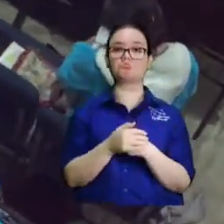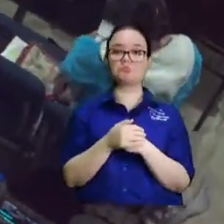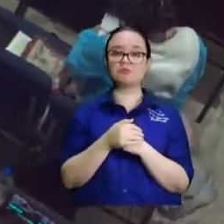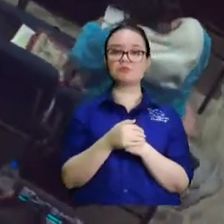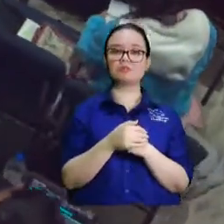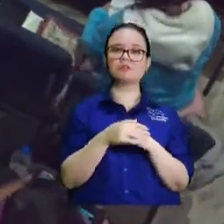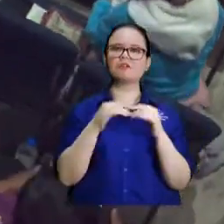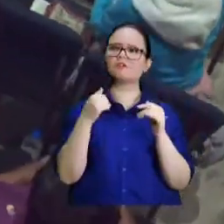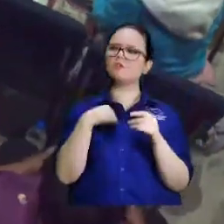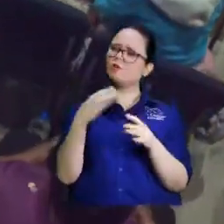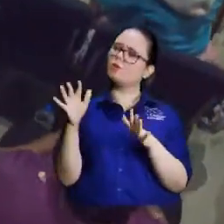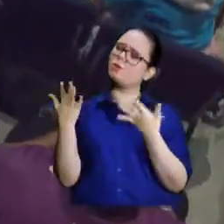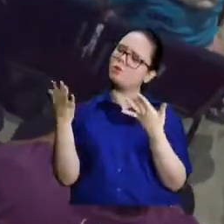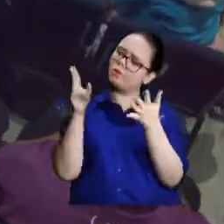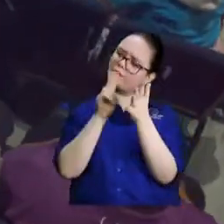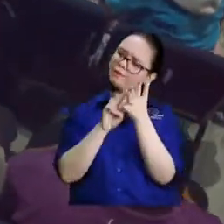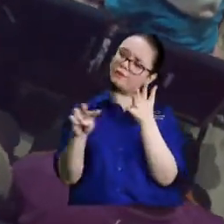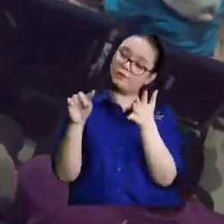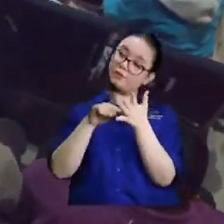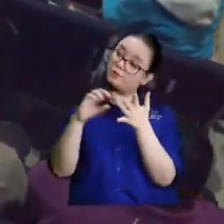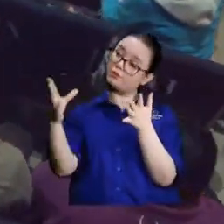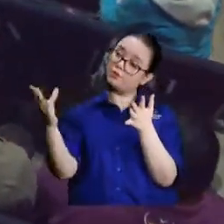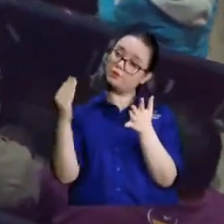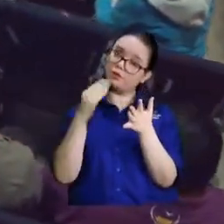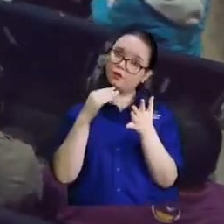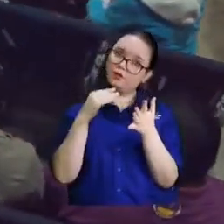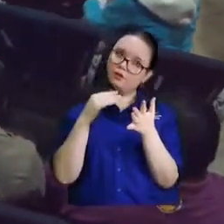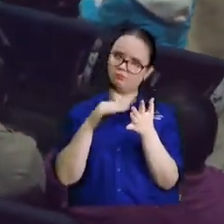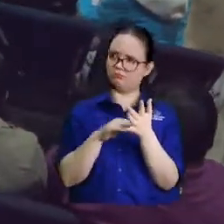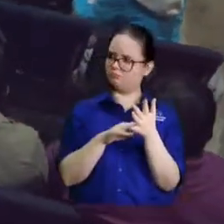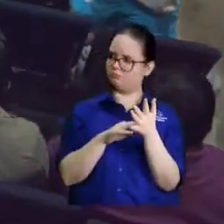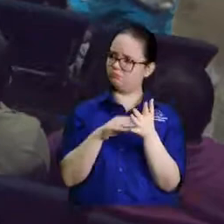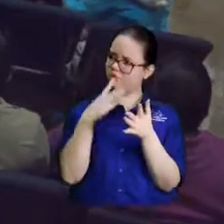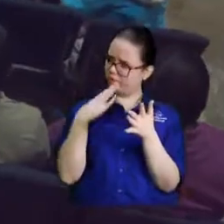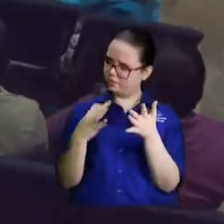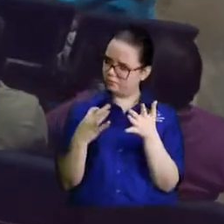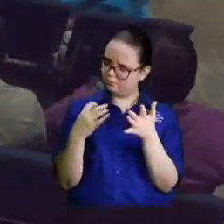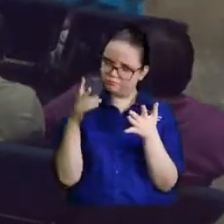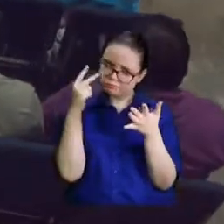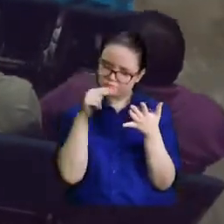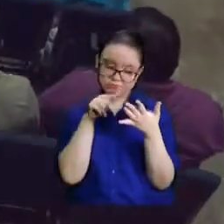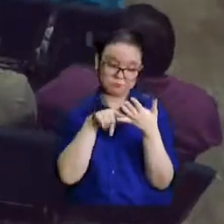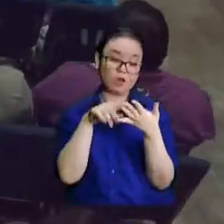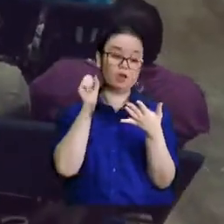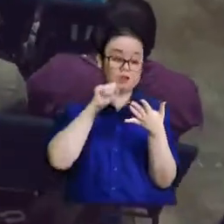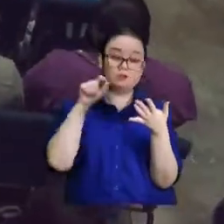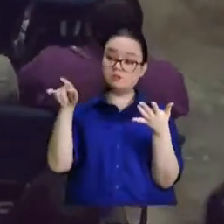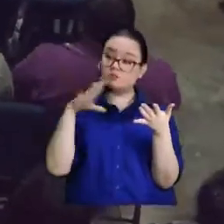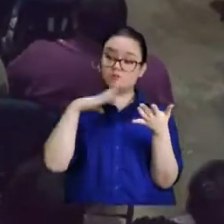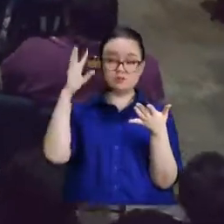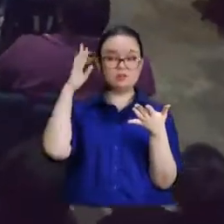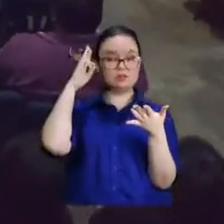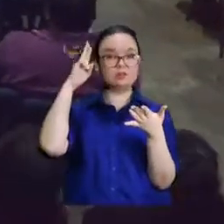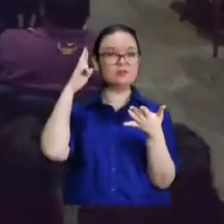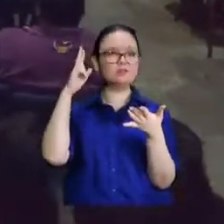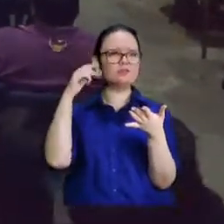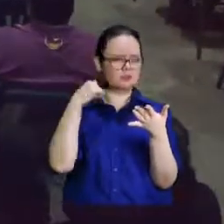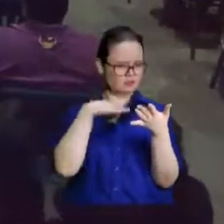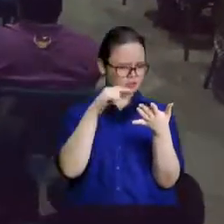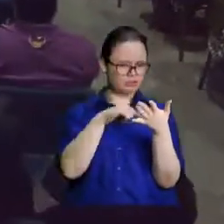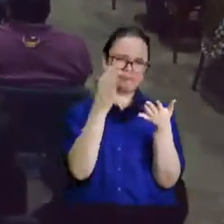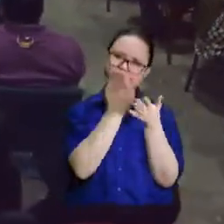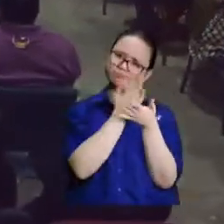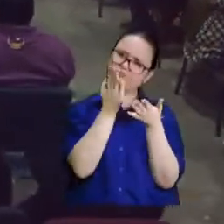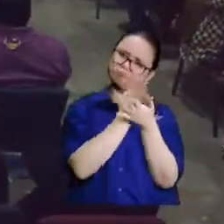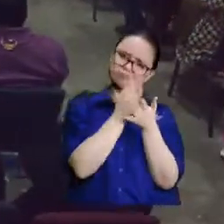¿cuál versículo es eso? en tal pase de noche y tengo más de cuarenta años de estar